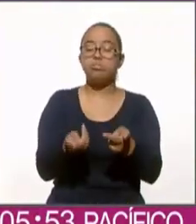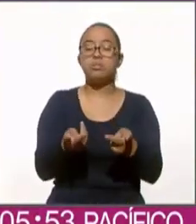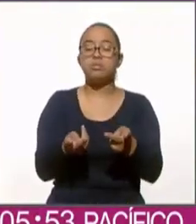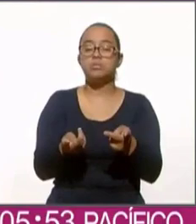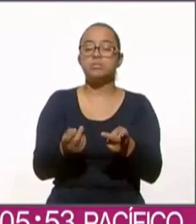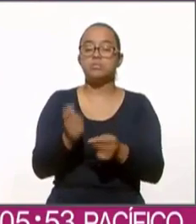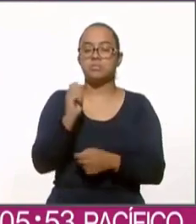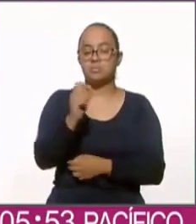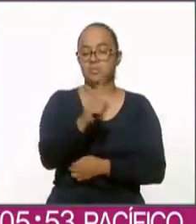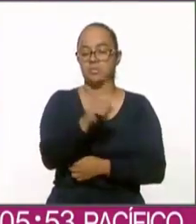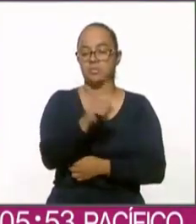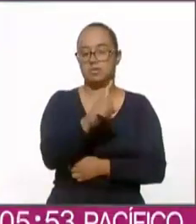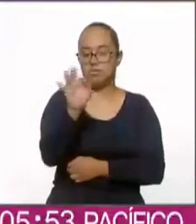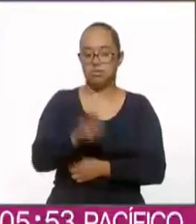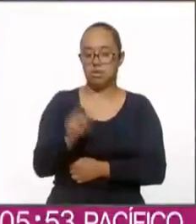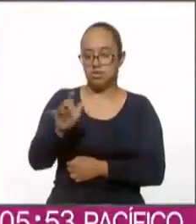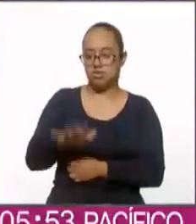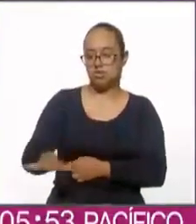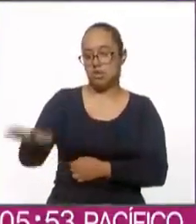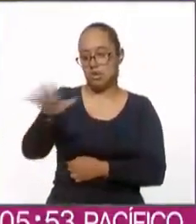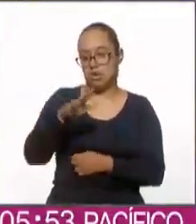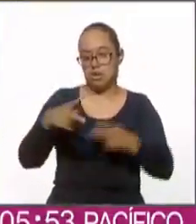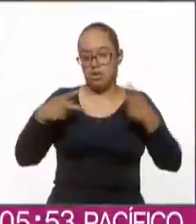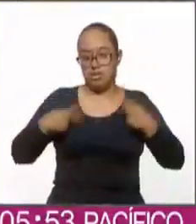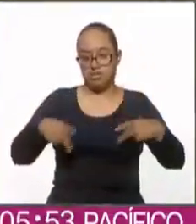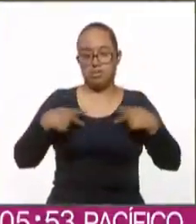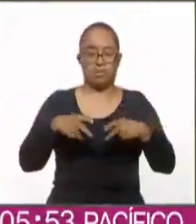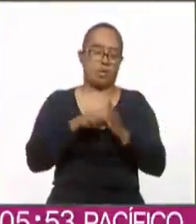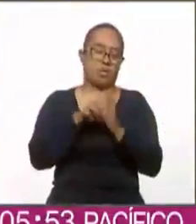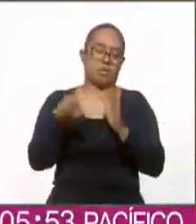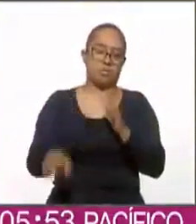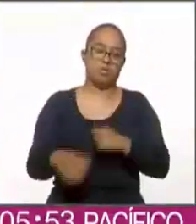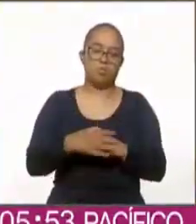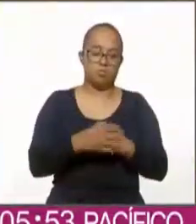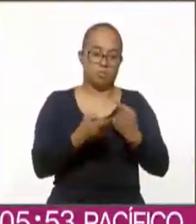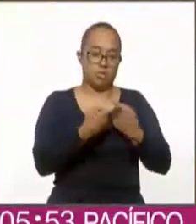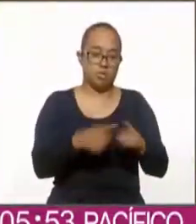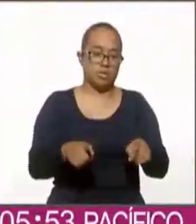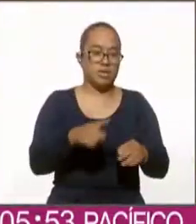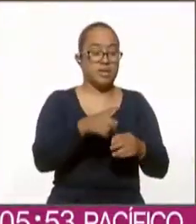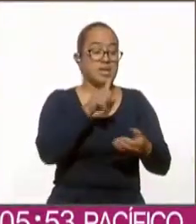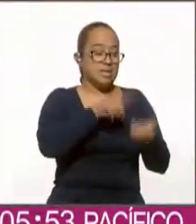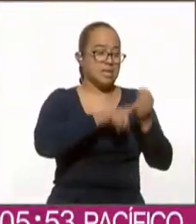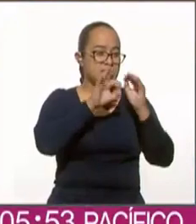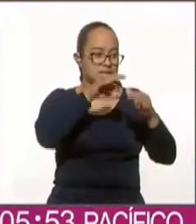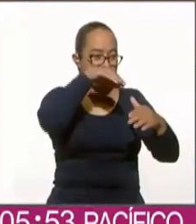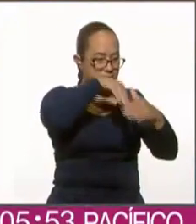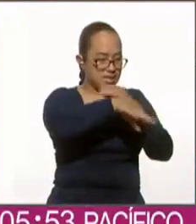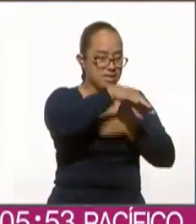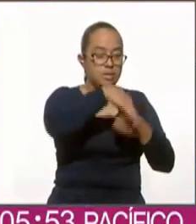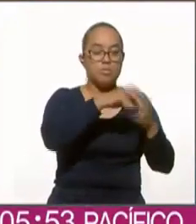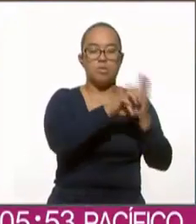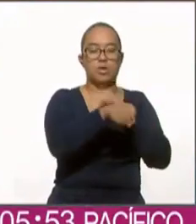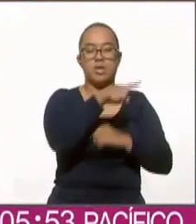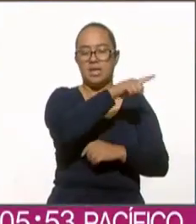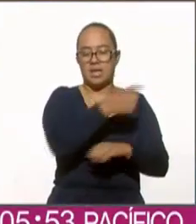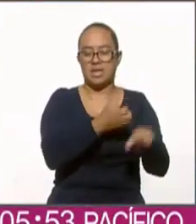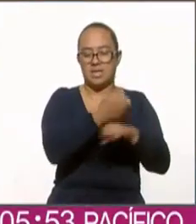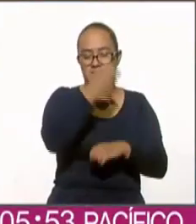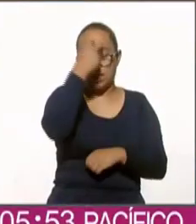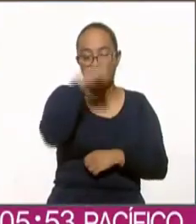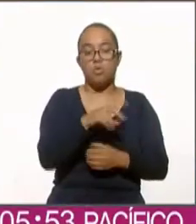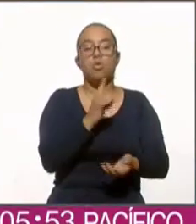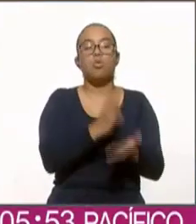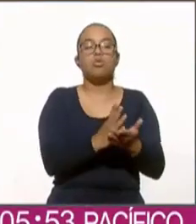sobre el 100% de la población es decir, a diferencia de una elección donde, como en el Estado de México vota el 50